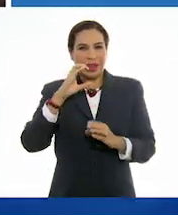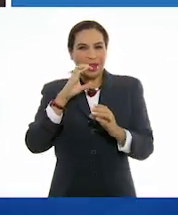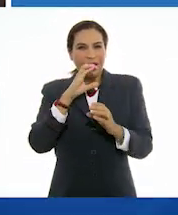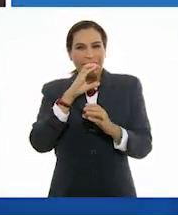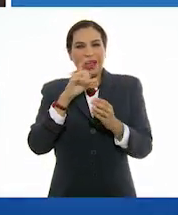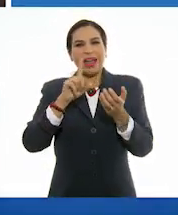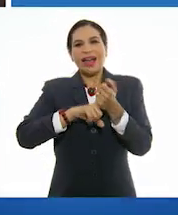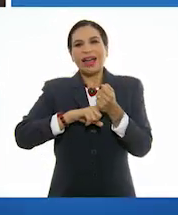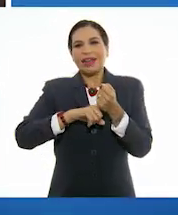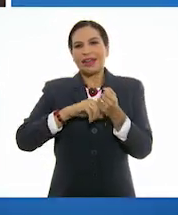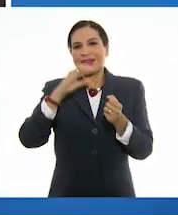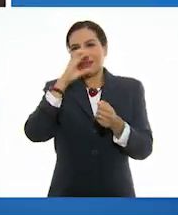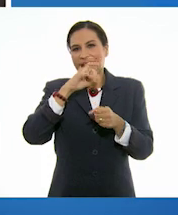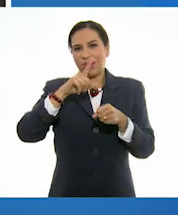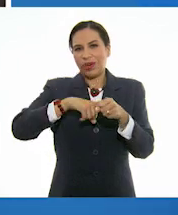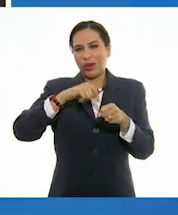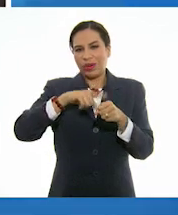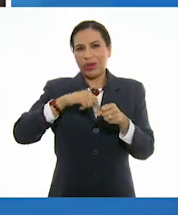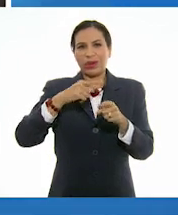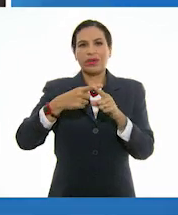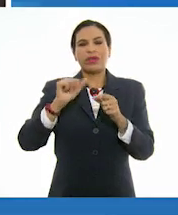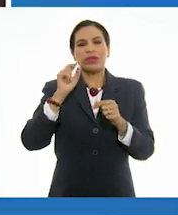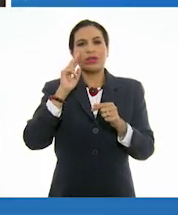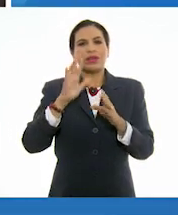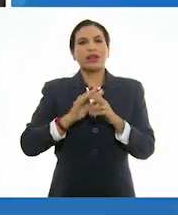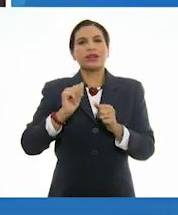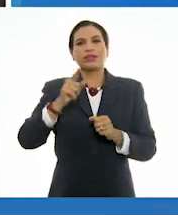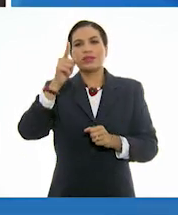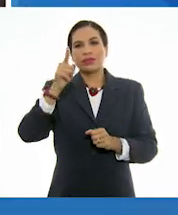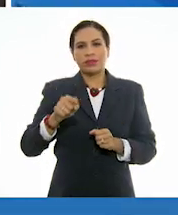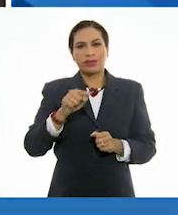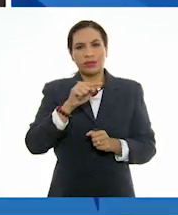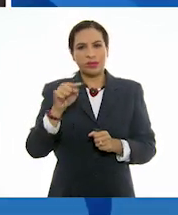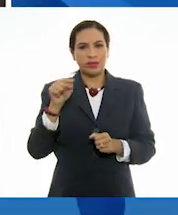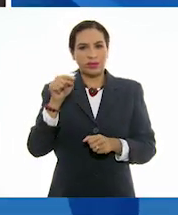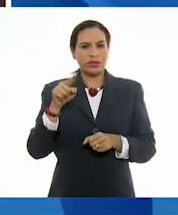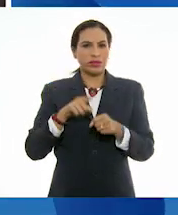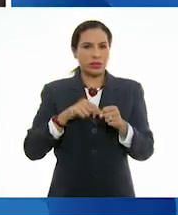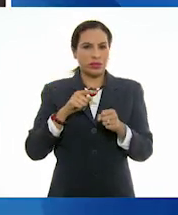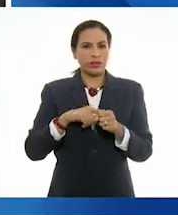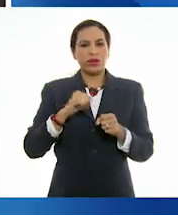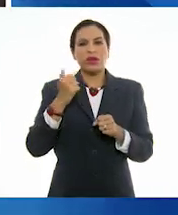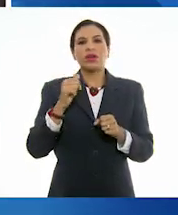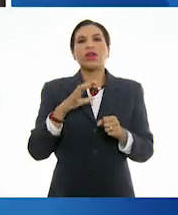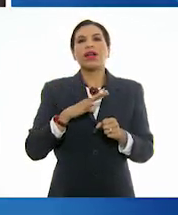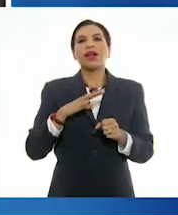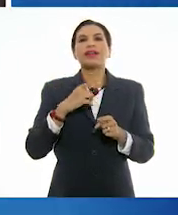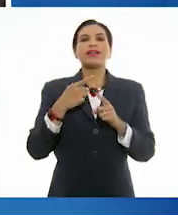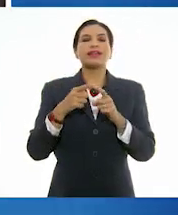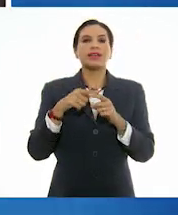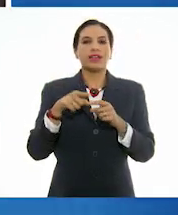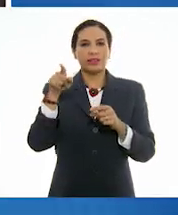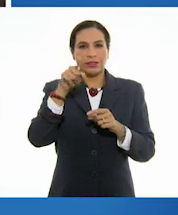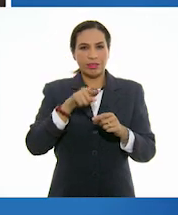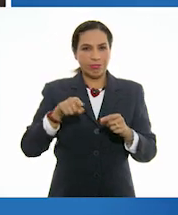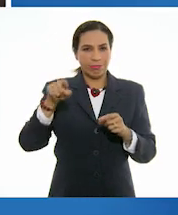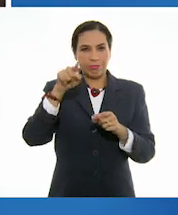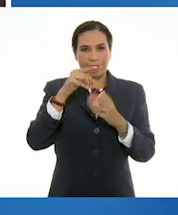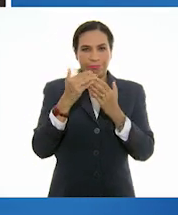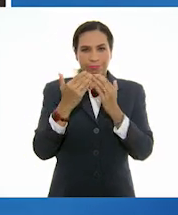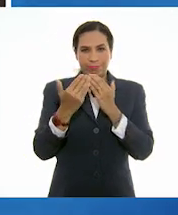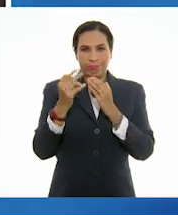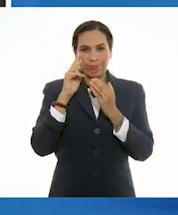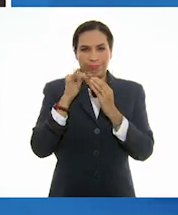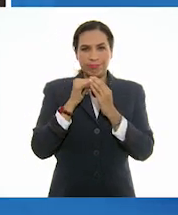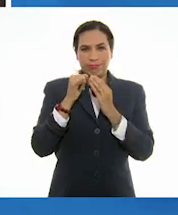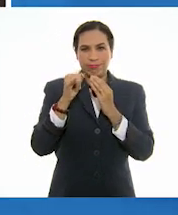formas de composición, vertical y horizontal y circular que le da profundidad y está hecha